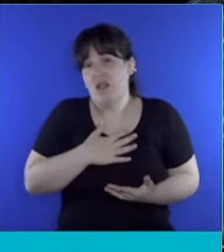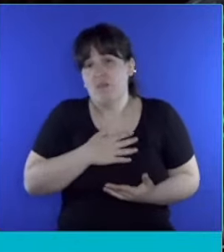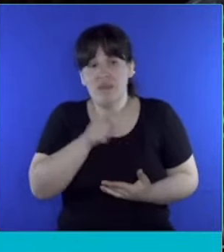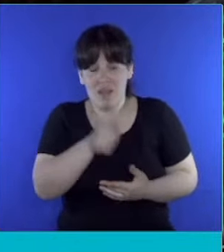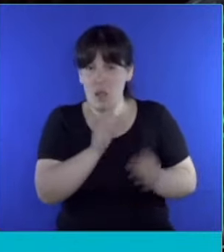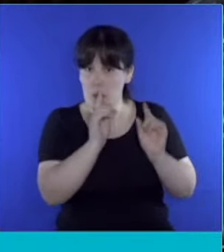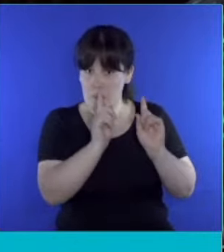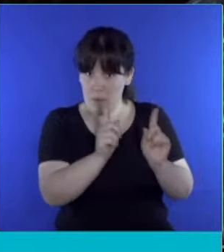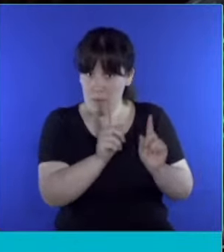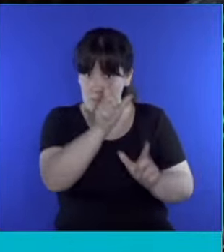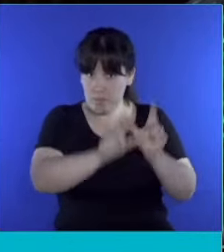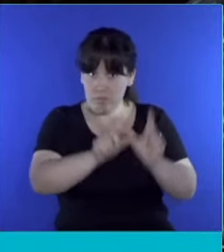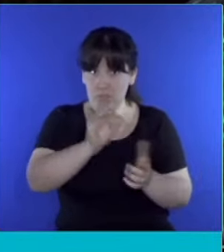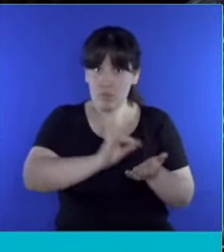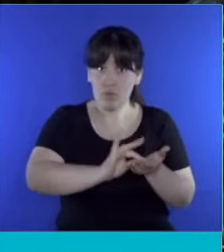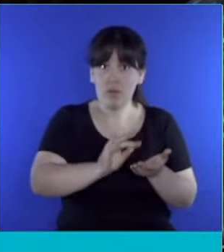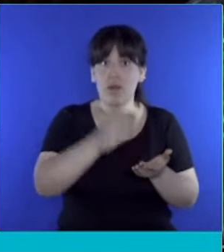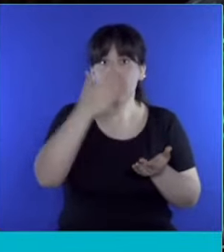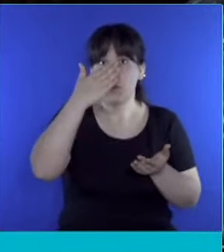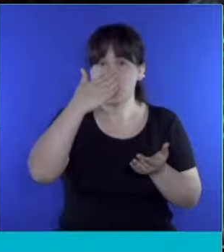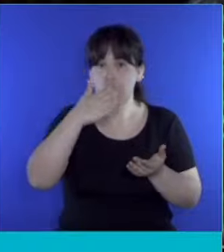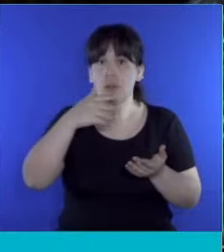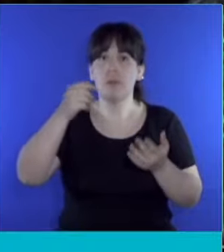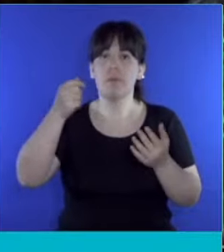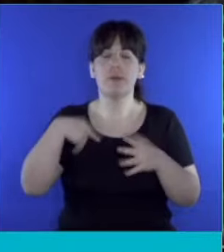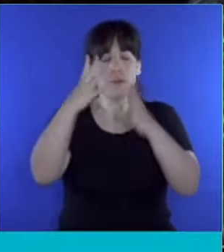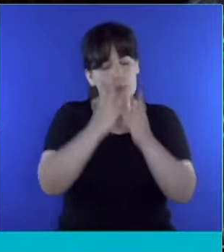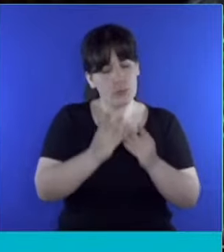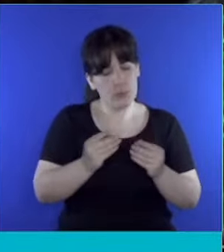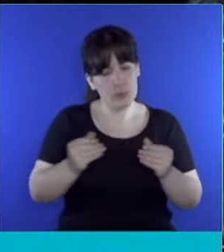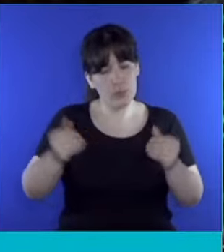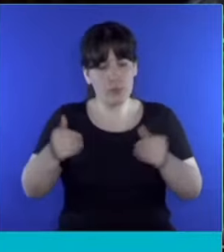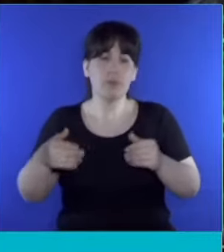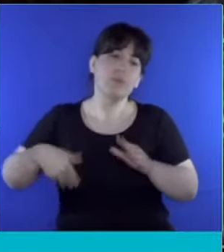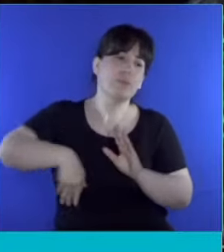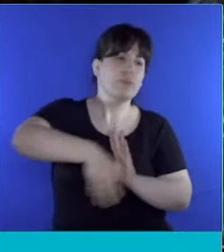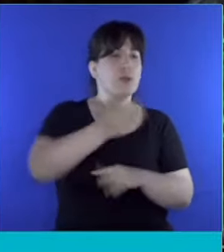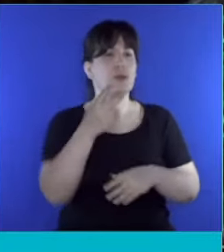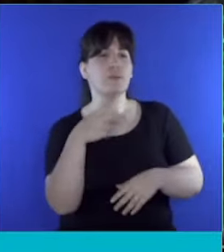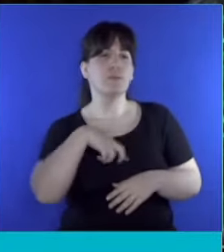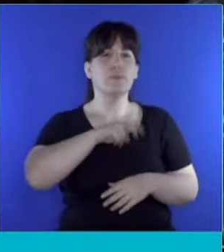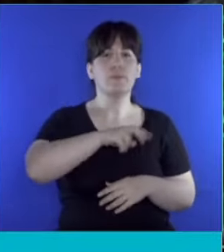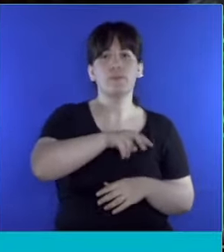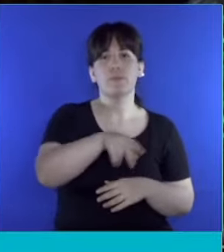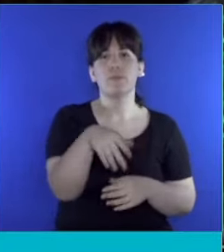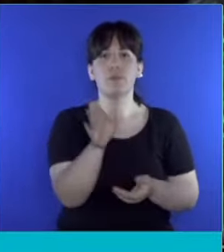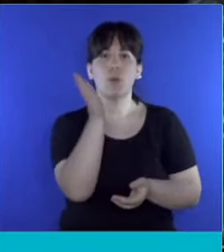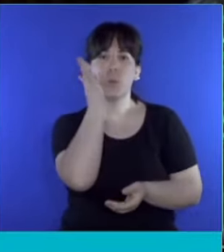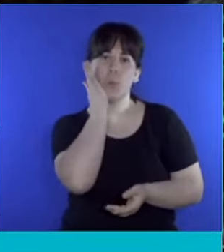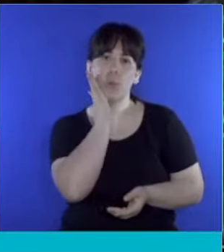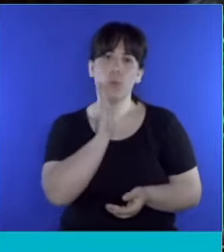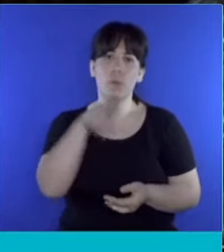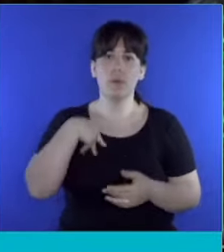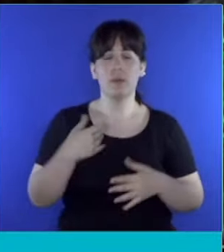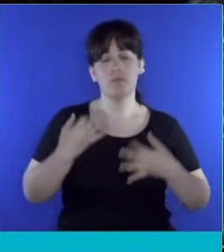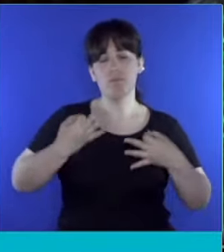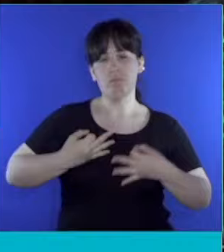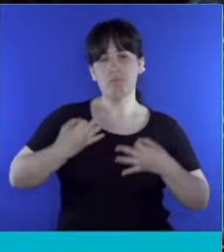mismos legisladores que cuando se baja el telón del escenario vuelven a los pasillos y son personas cordiales, caballeros,